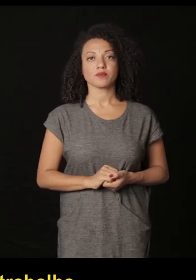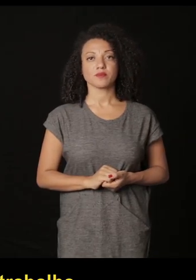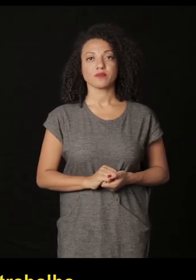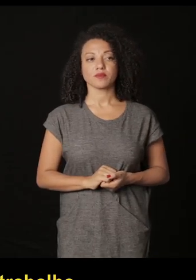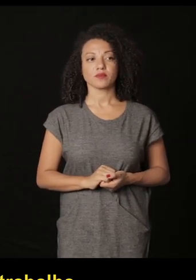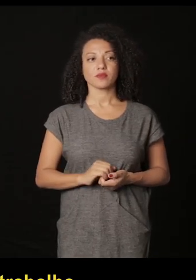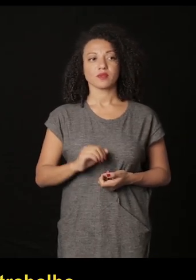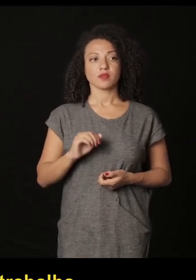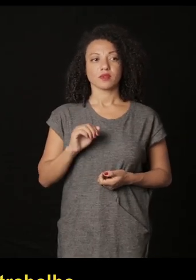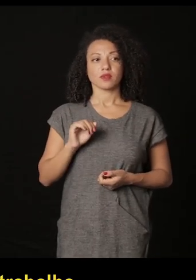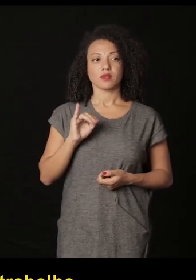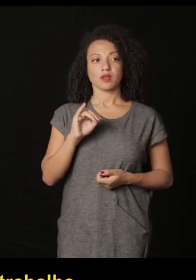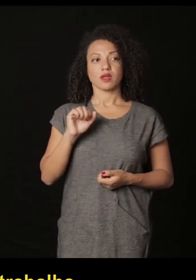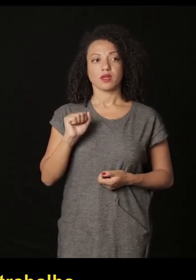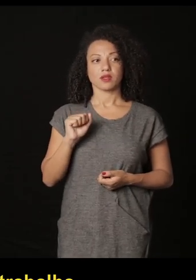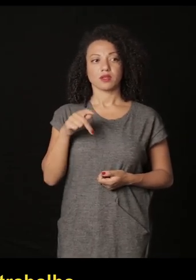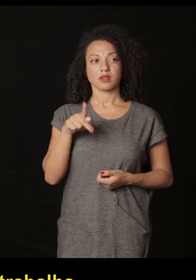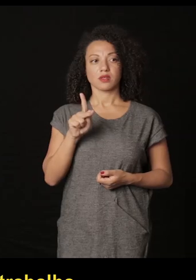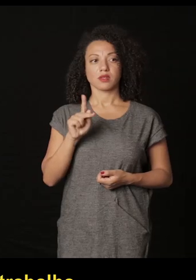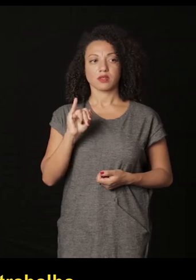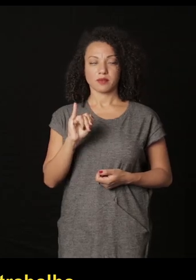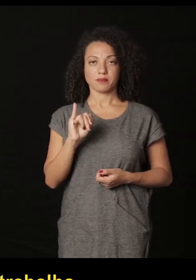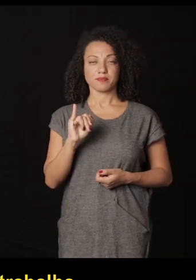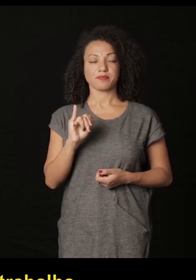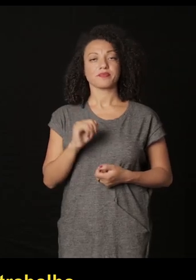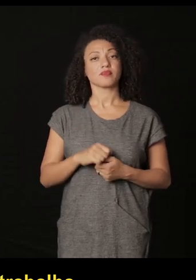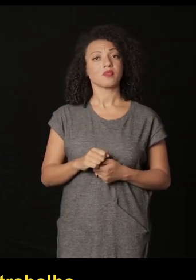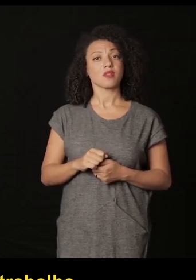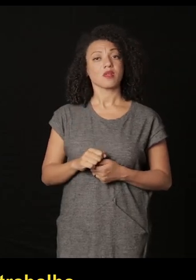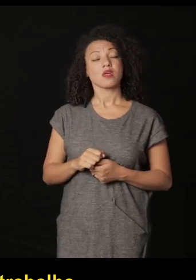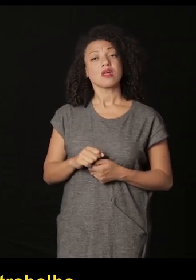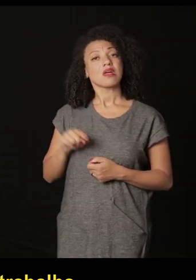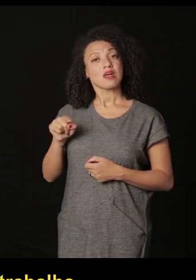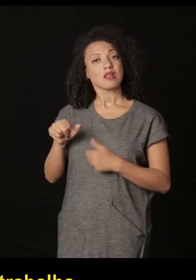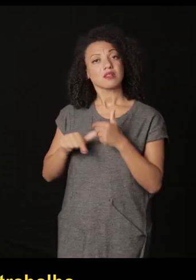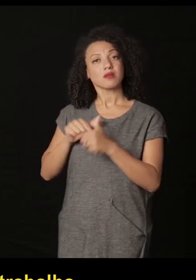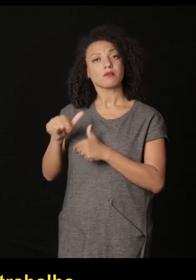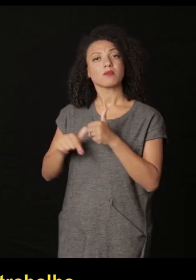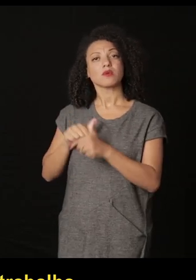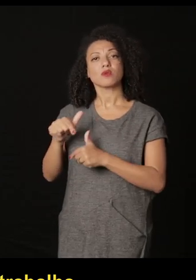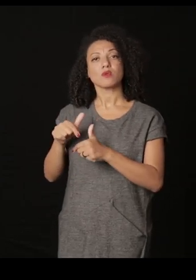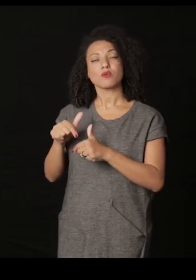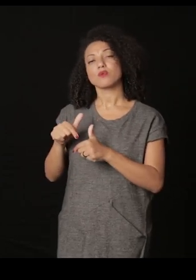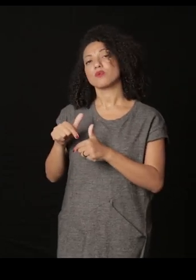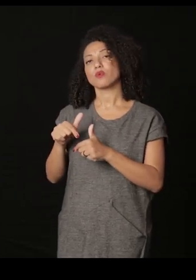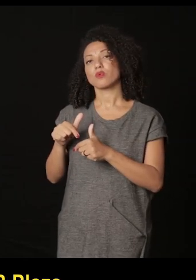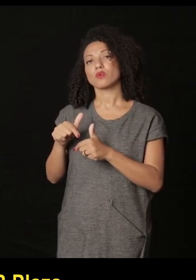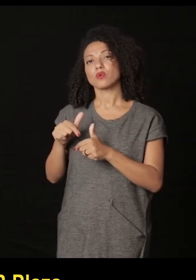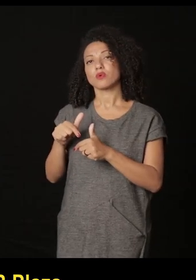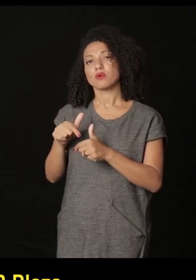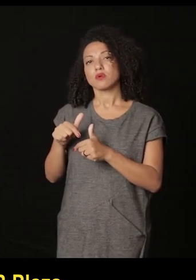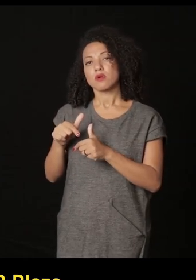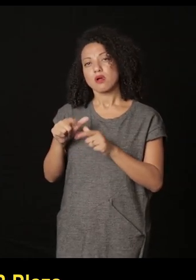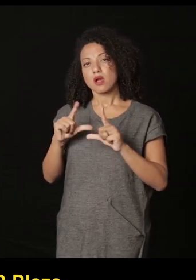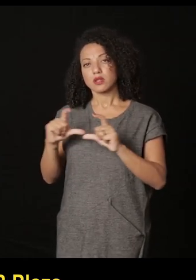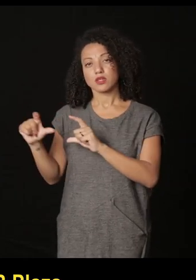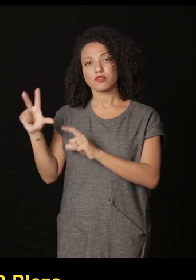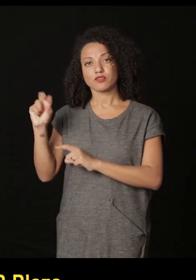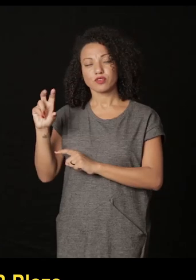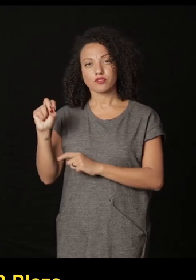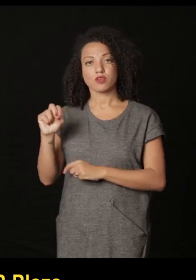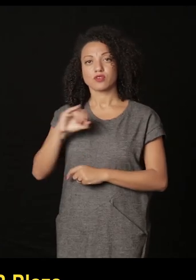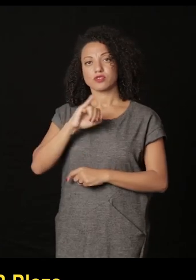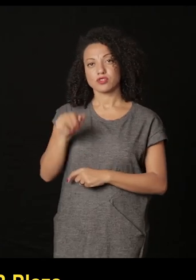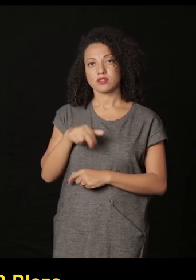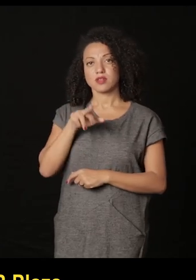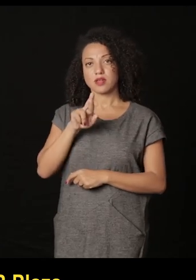esto es Iñaki Bonillas él trabaja con este archivo de su abuelo que heredó hace unos 10 años el archivo